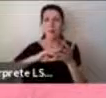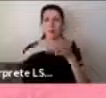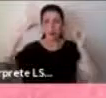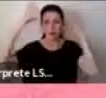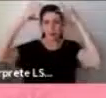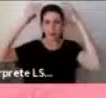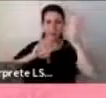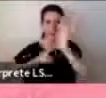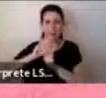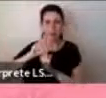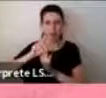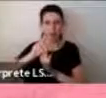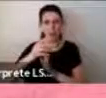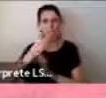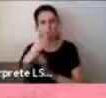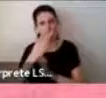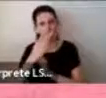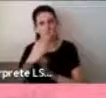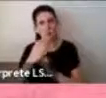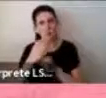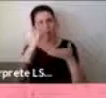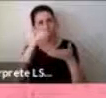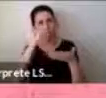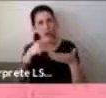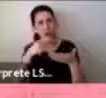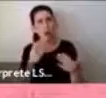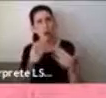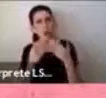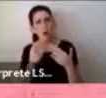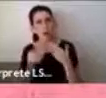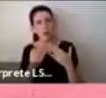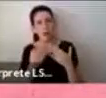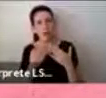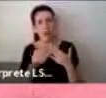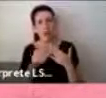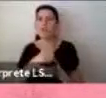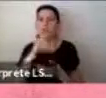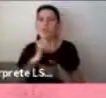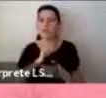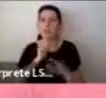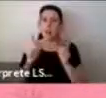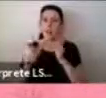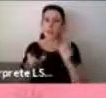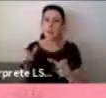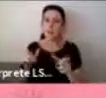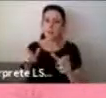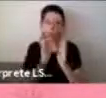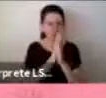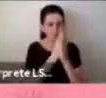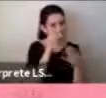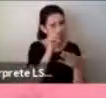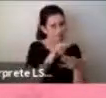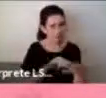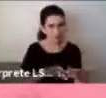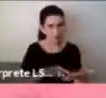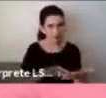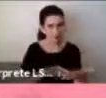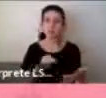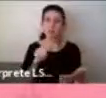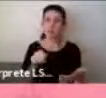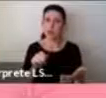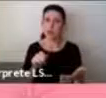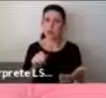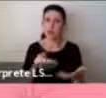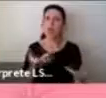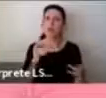todavía ha revisado bien la guía. Es por eso que vamos a tener un pequeño glosario para el día de hoy. Ya, donde vamos a basarnos en